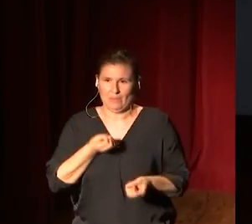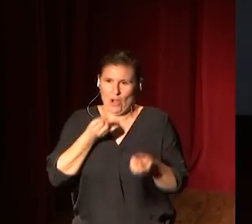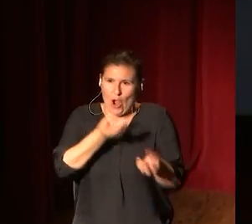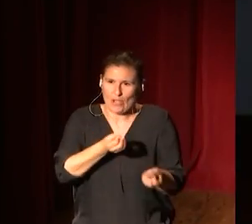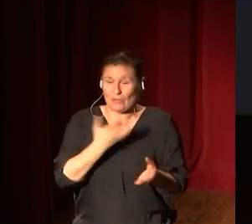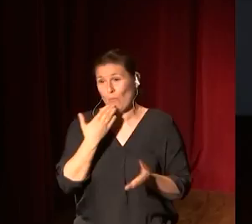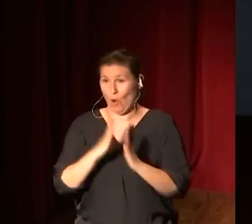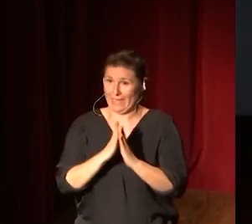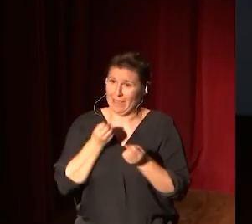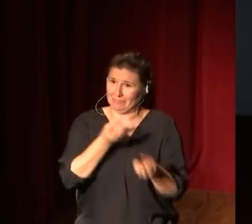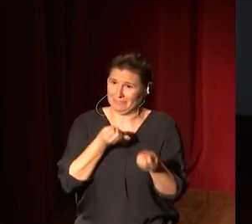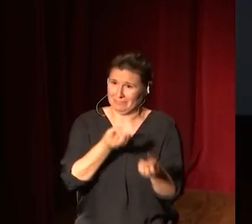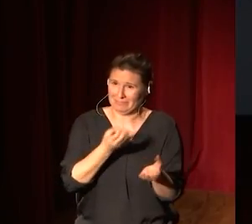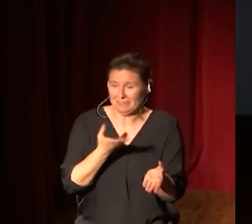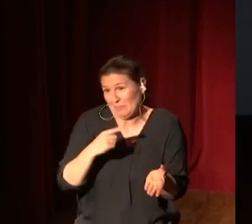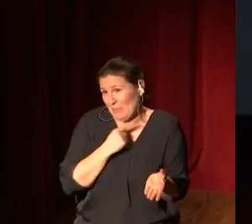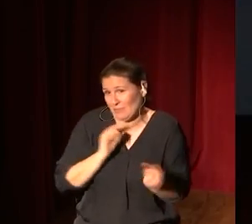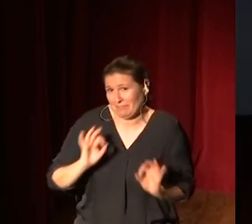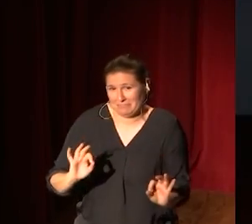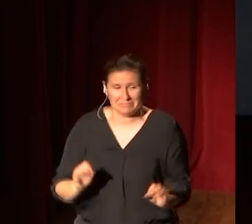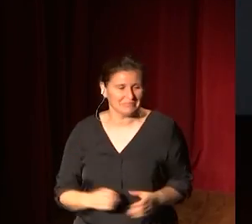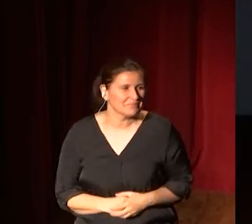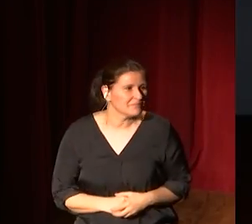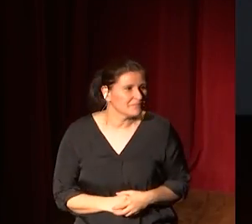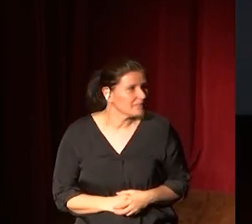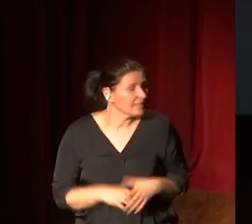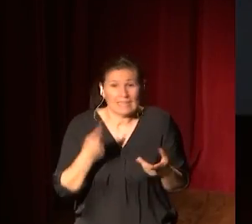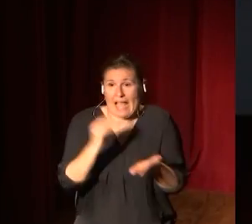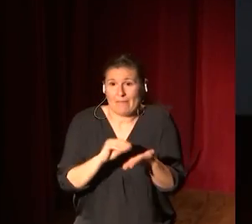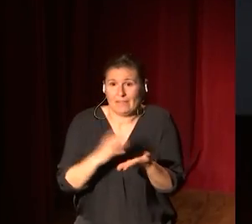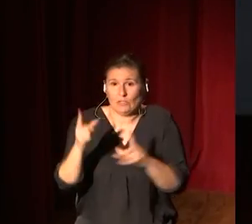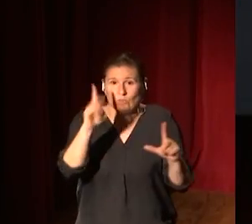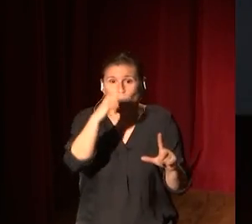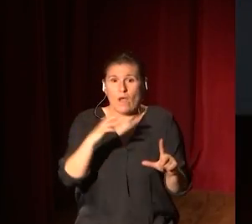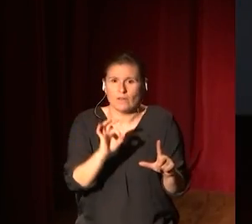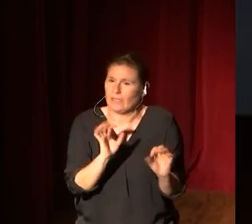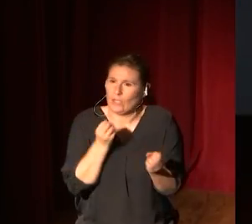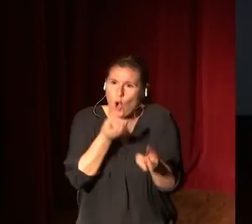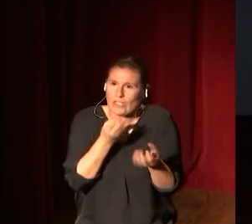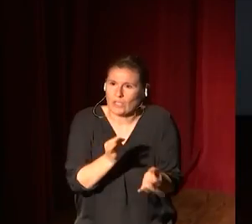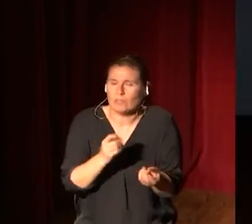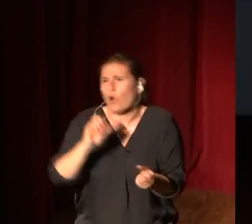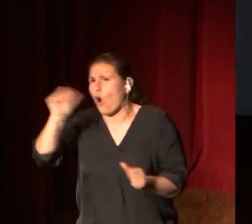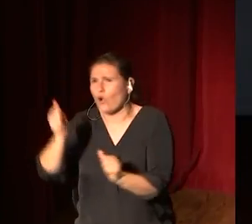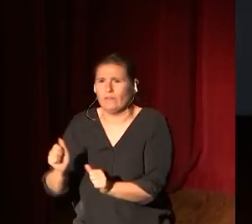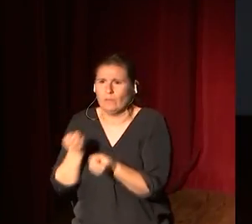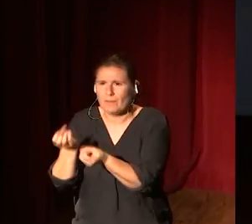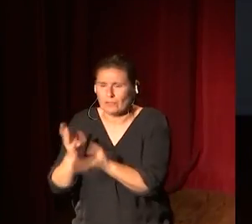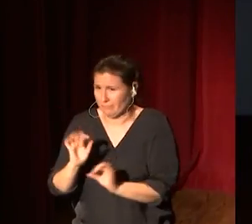humilía, pero es que, no sé, me gusta. Entonces, pero es que a veces los cuadros hay que contarlos así, no se pueden cortar de otra manera.